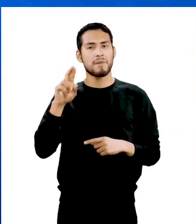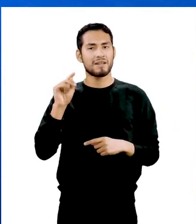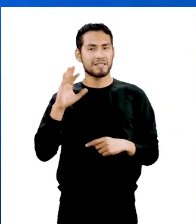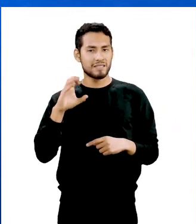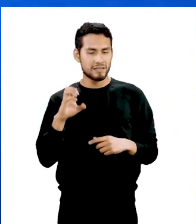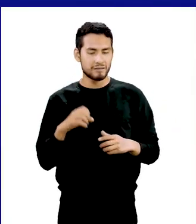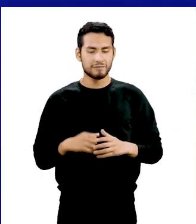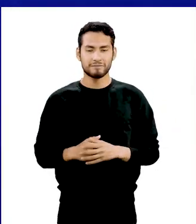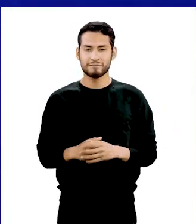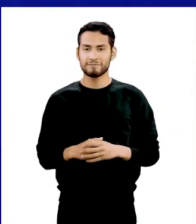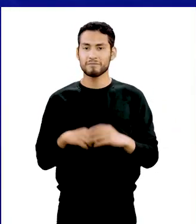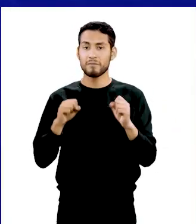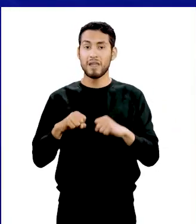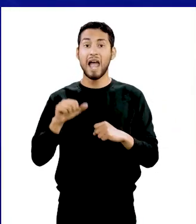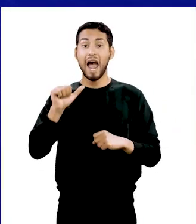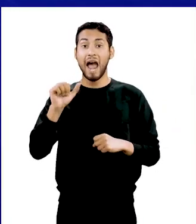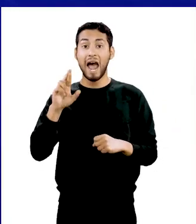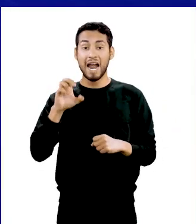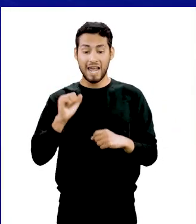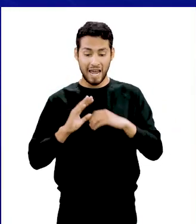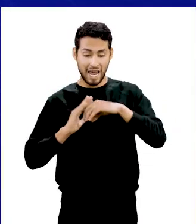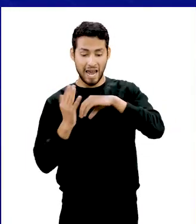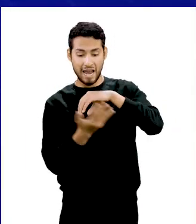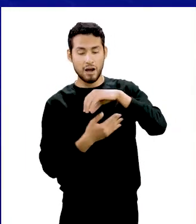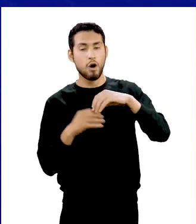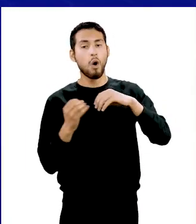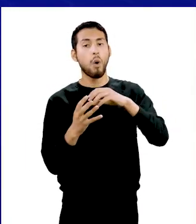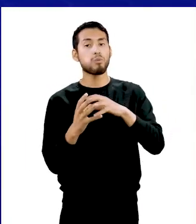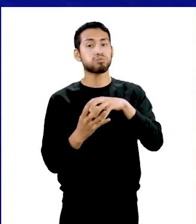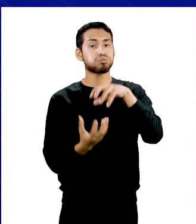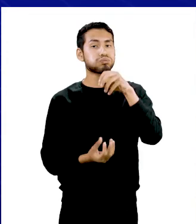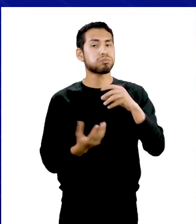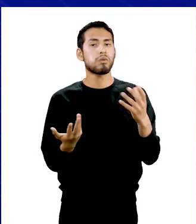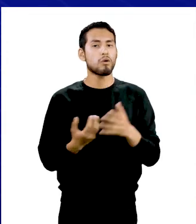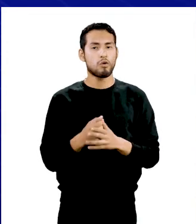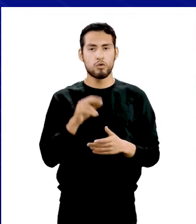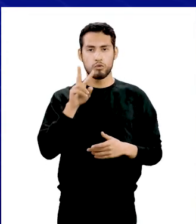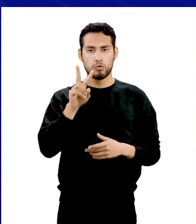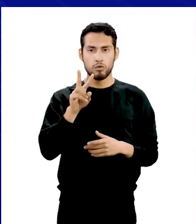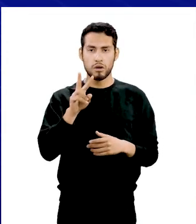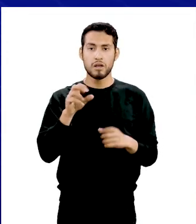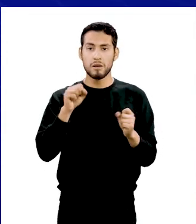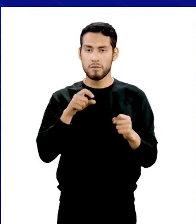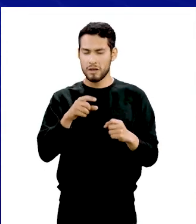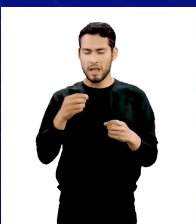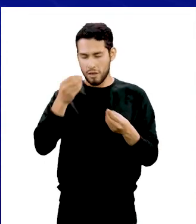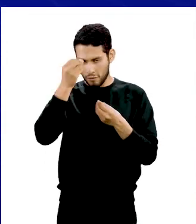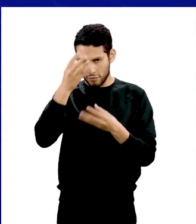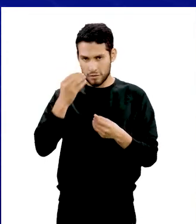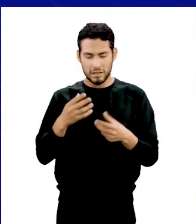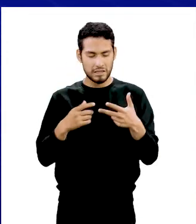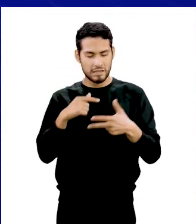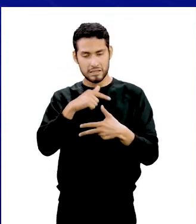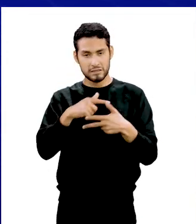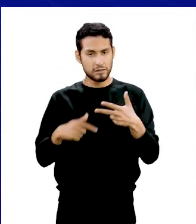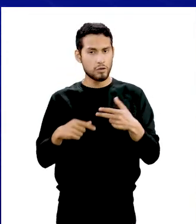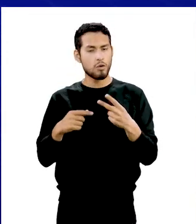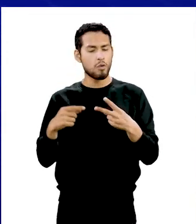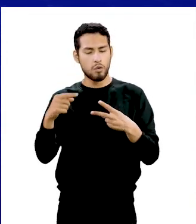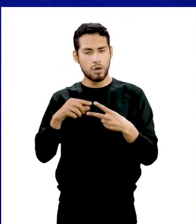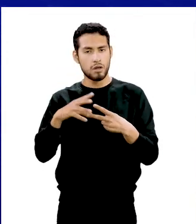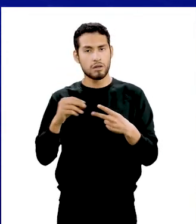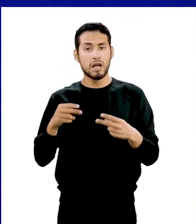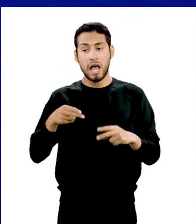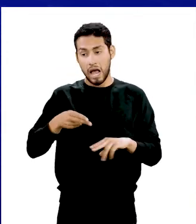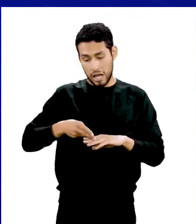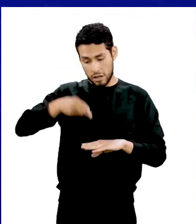vértice. Para calcular el área o volumen de un cono, solo hacen falta dos de los siguientes tres datos.